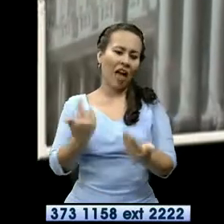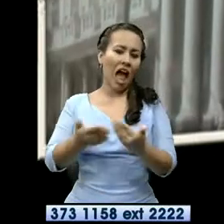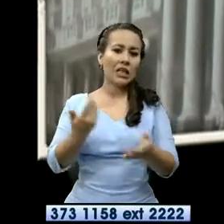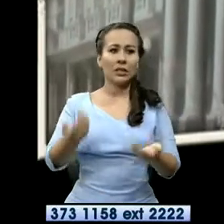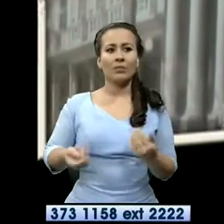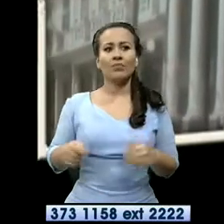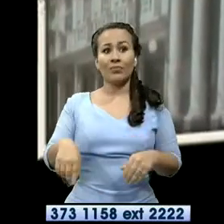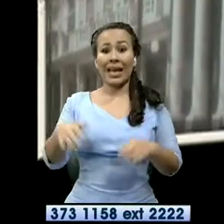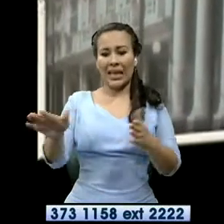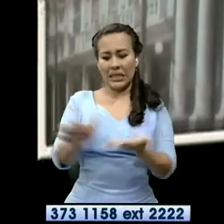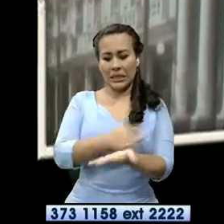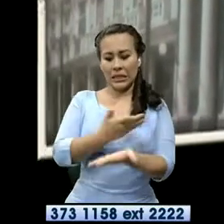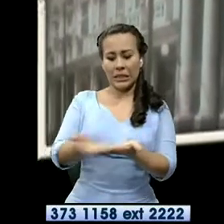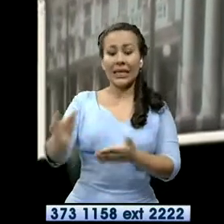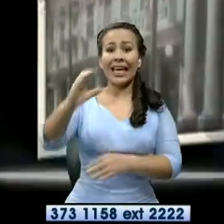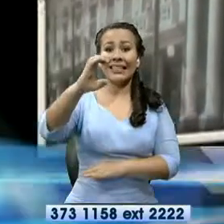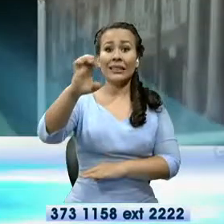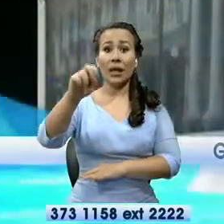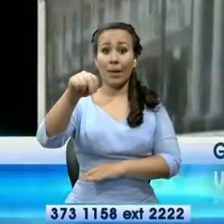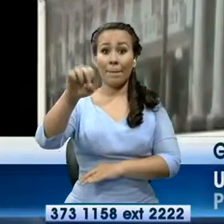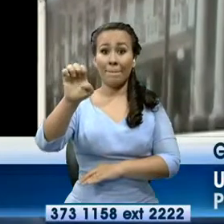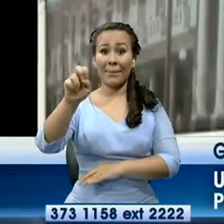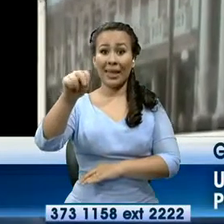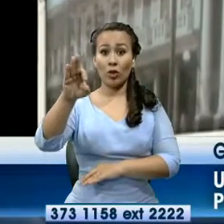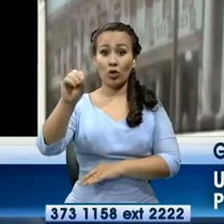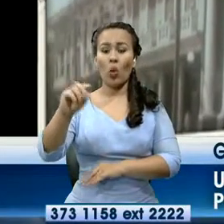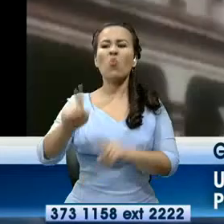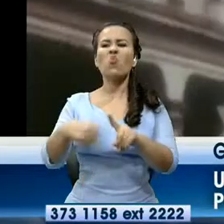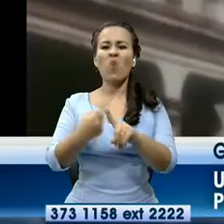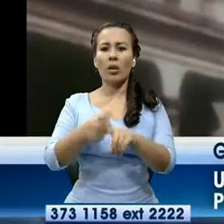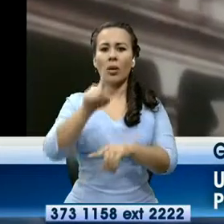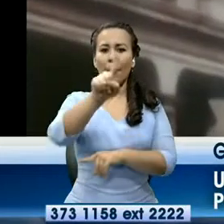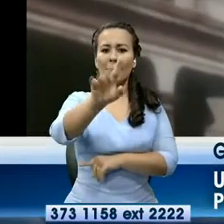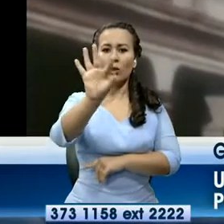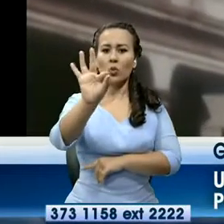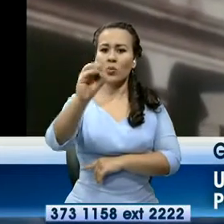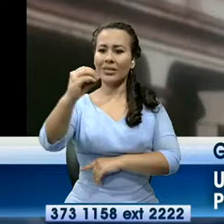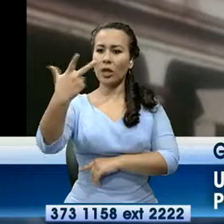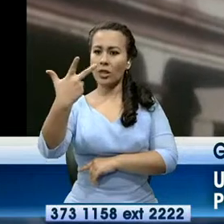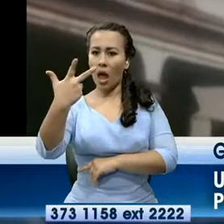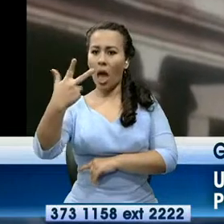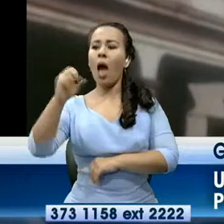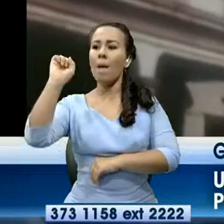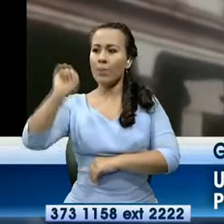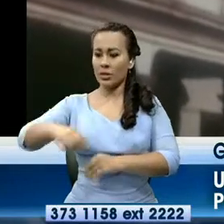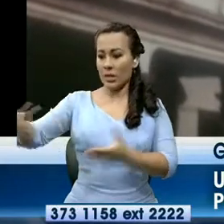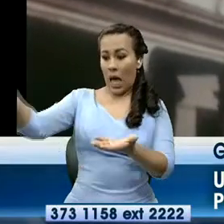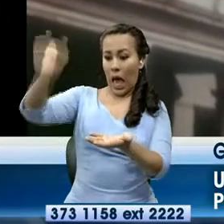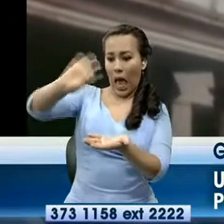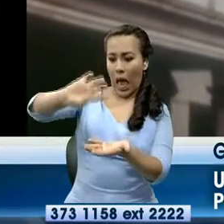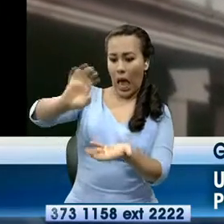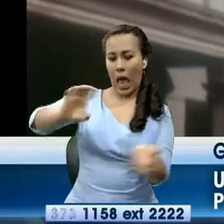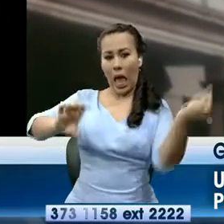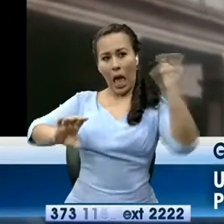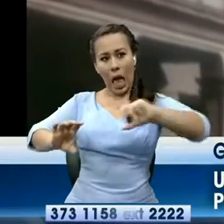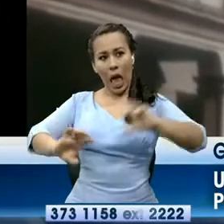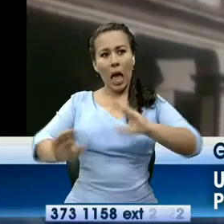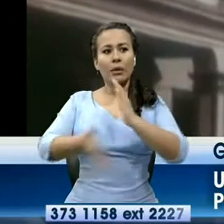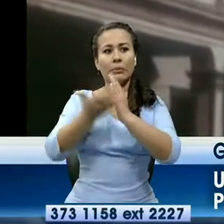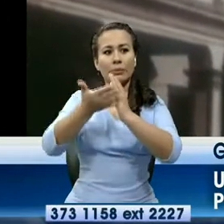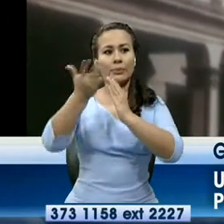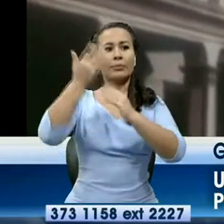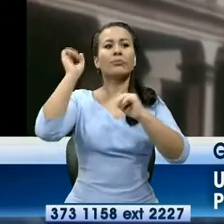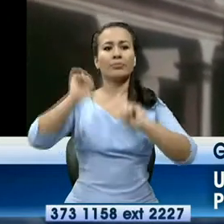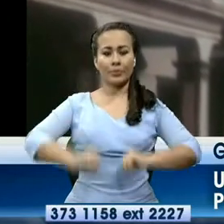cemento de Guayaquil llega hacia 1903. Para las décadas de los años 40 y 50 de las que se tiene